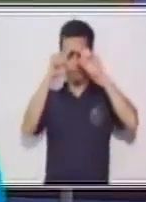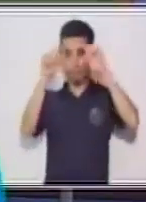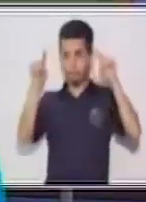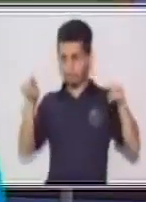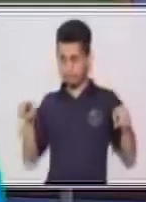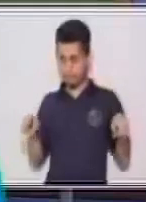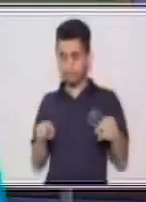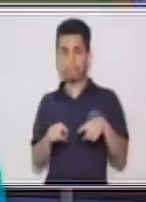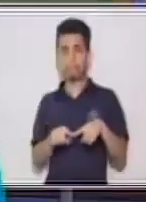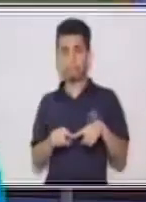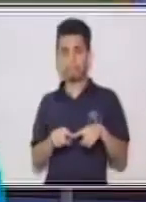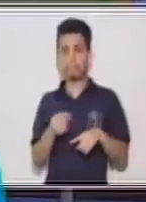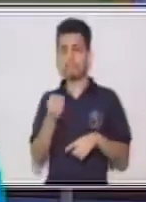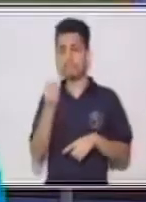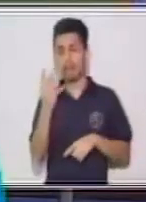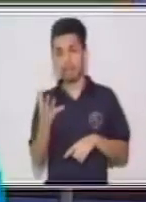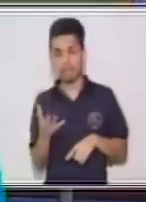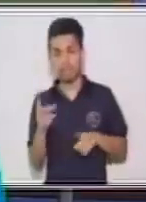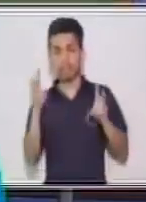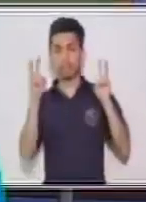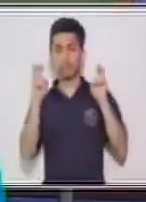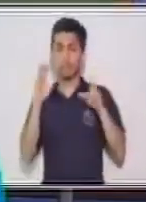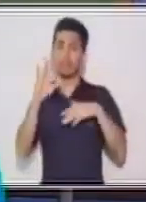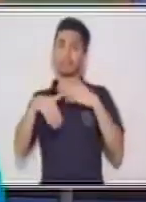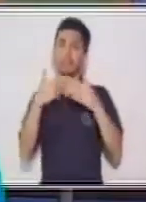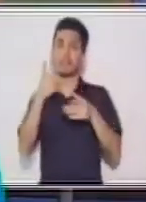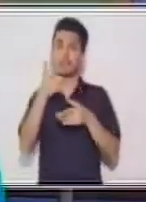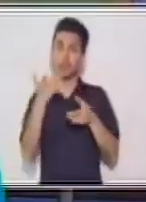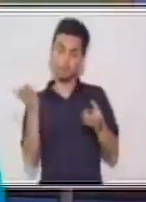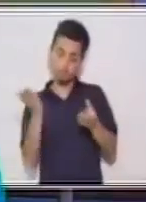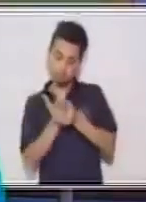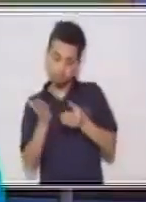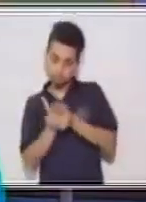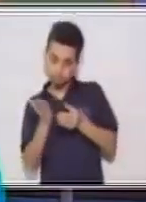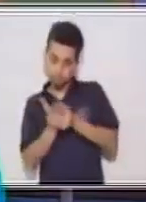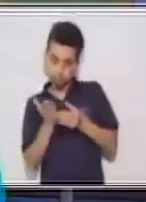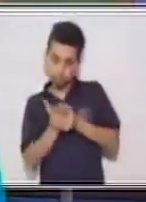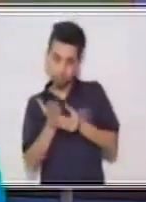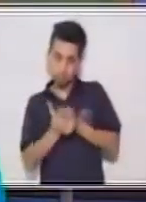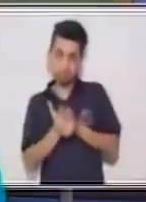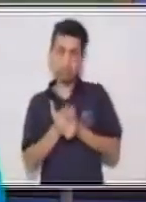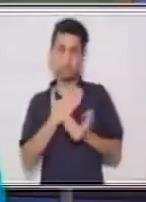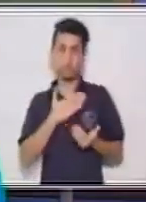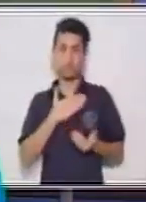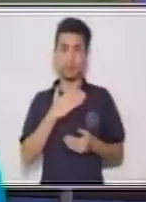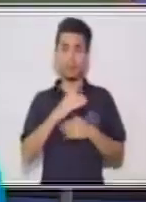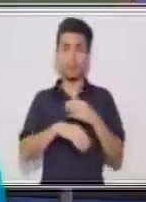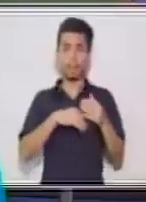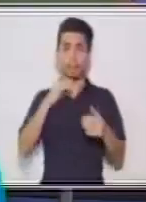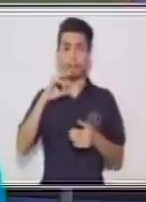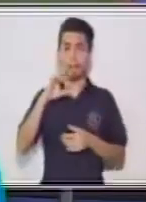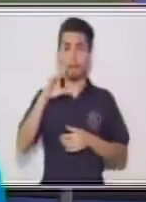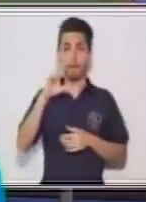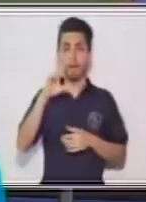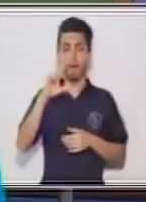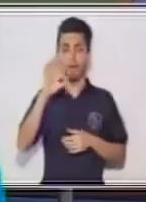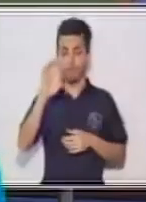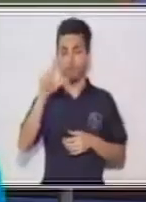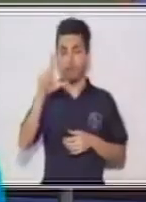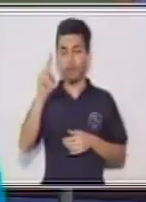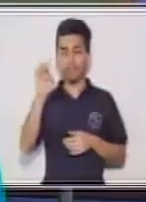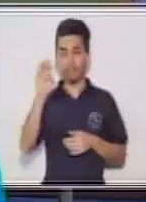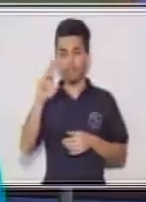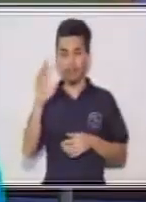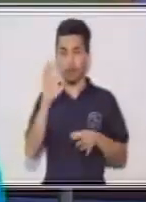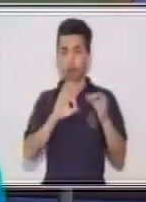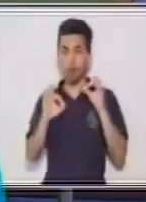el tema y que luego las puedas colocar dentro de tu portafolio de Aprendo en Casa. Teniendo ya estos lineamientos